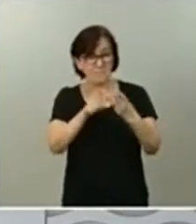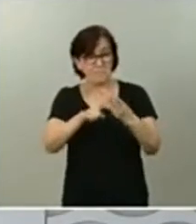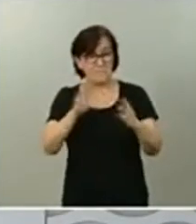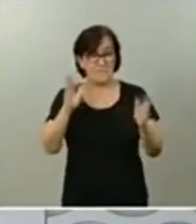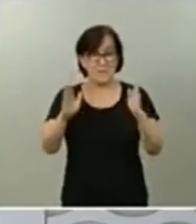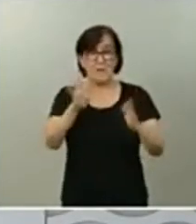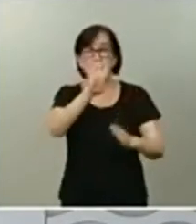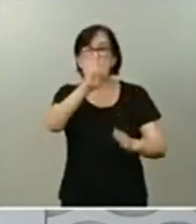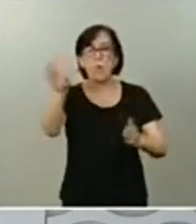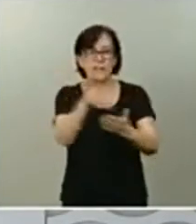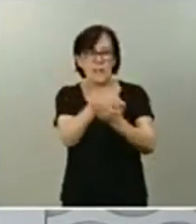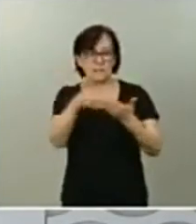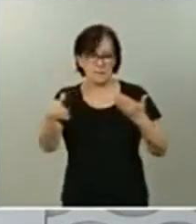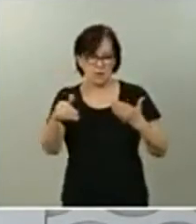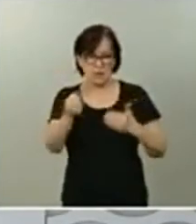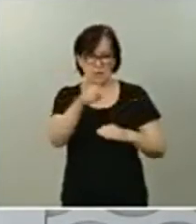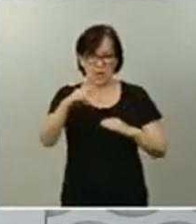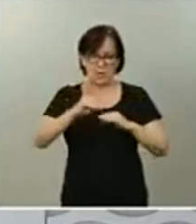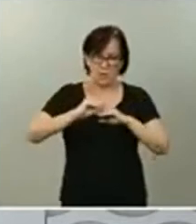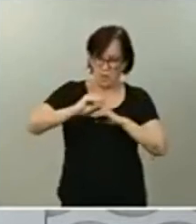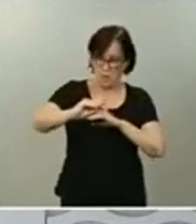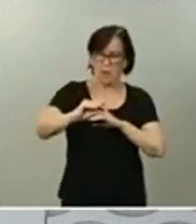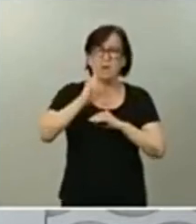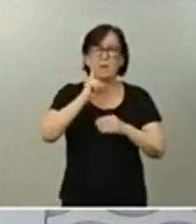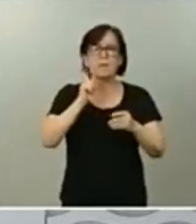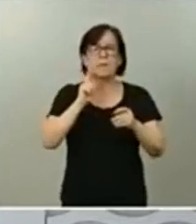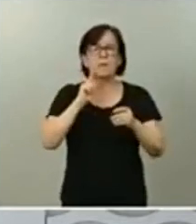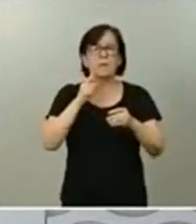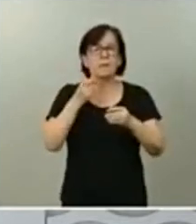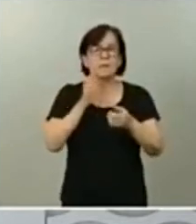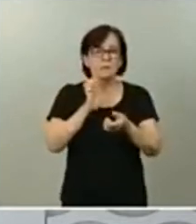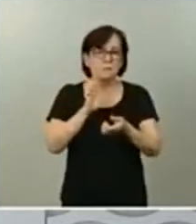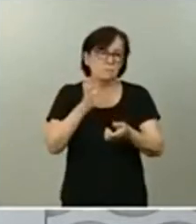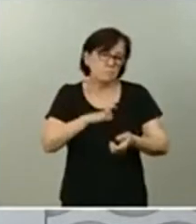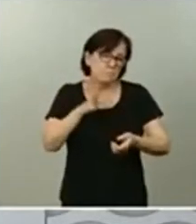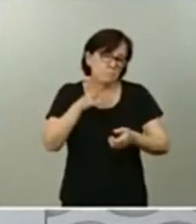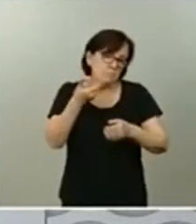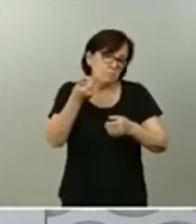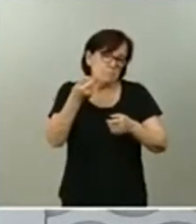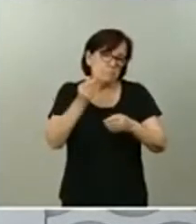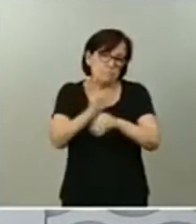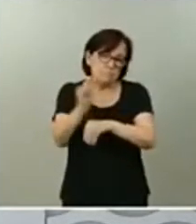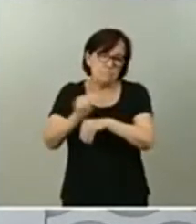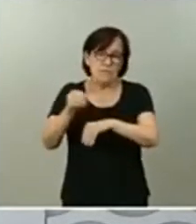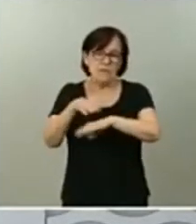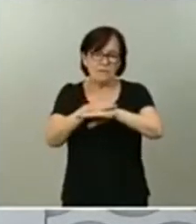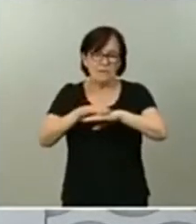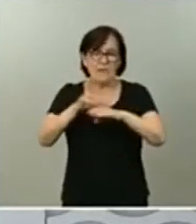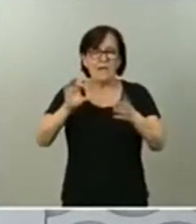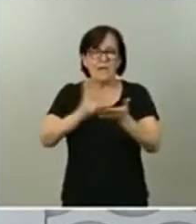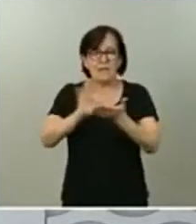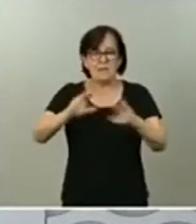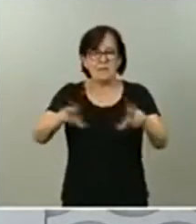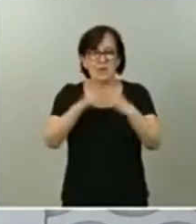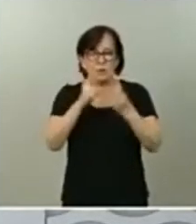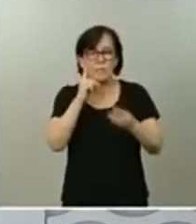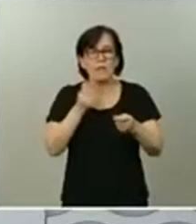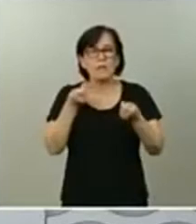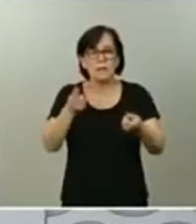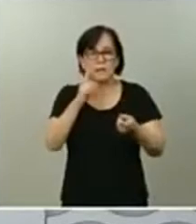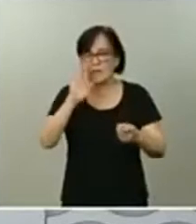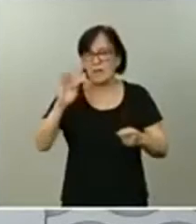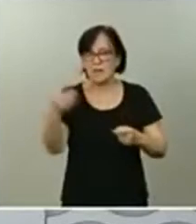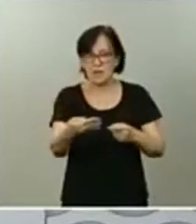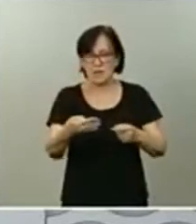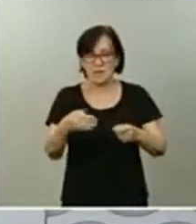millones de euros para prestaciones básicas de servicios sociales, justamente para proporcionar, a través de las corporaciones